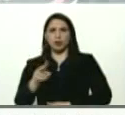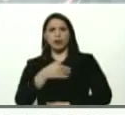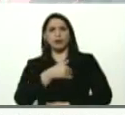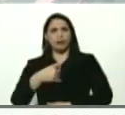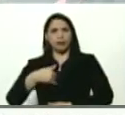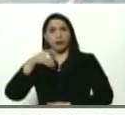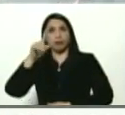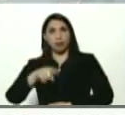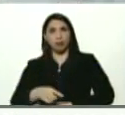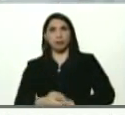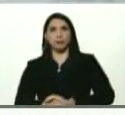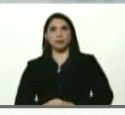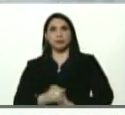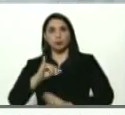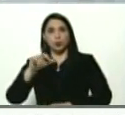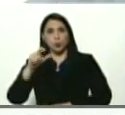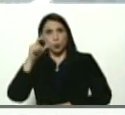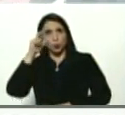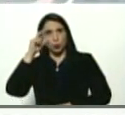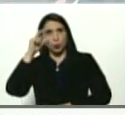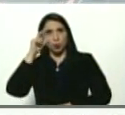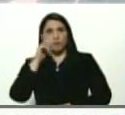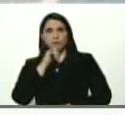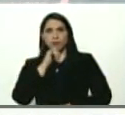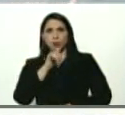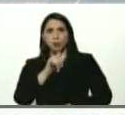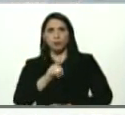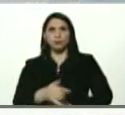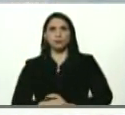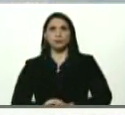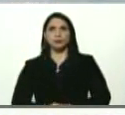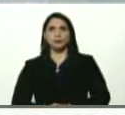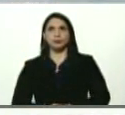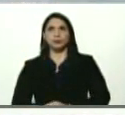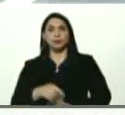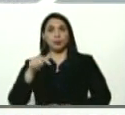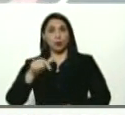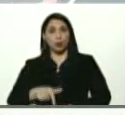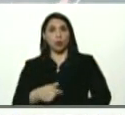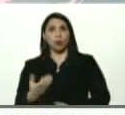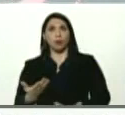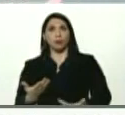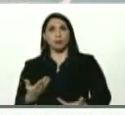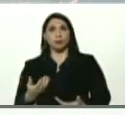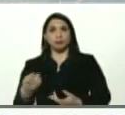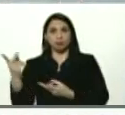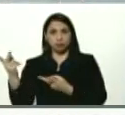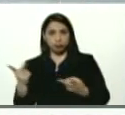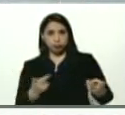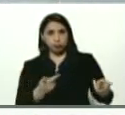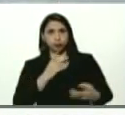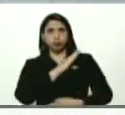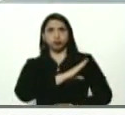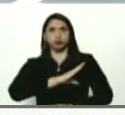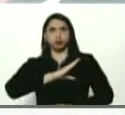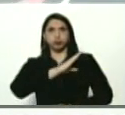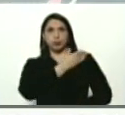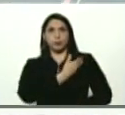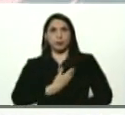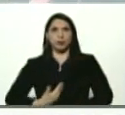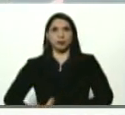también, José Manuel, informar que hoy recibimos en la comisión presidencial